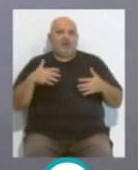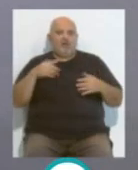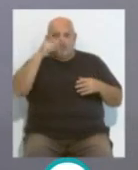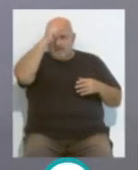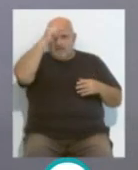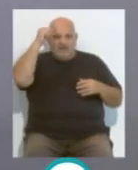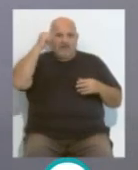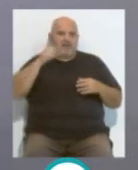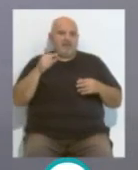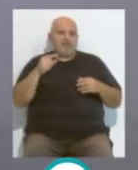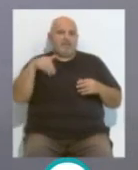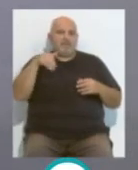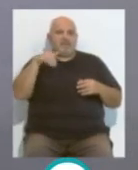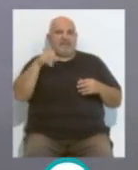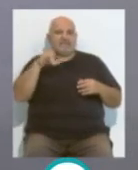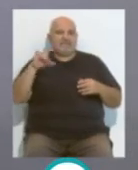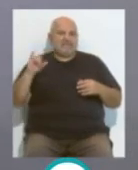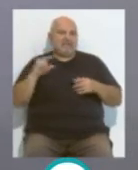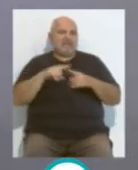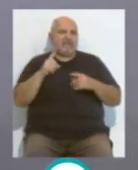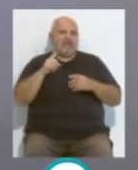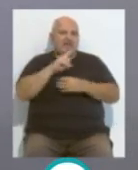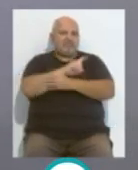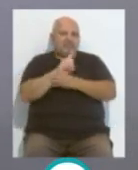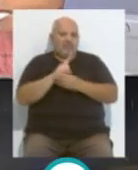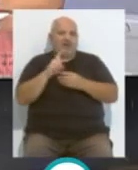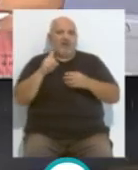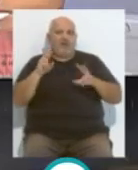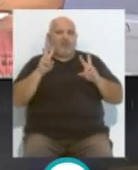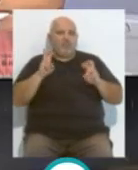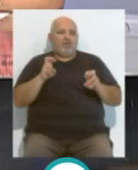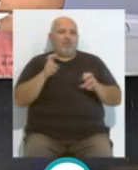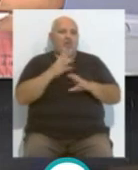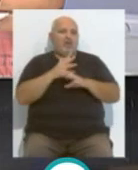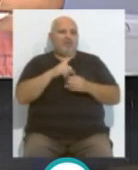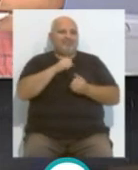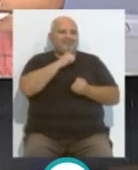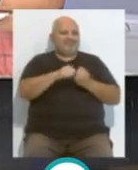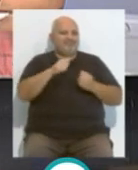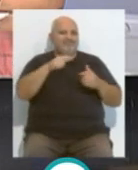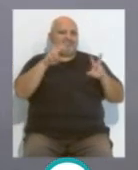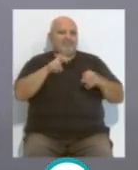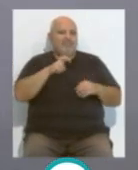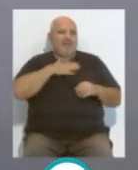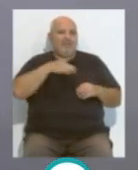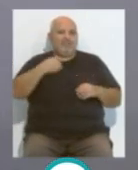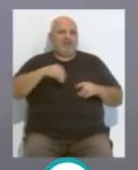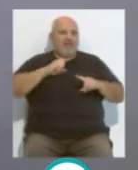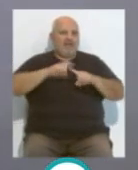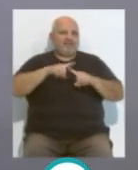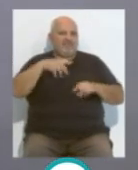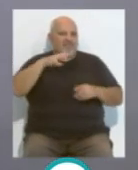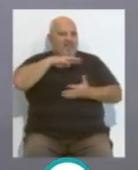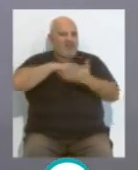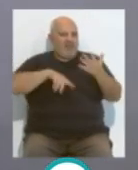la mentalidad un poco de Messi que estaba muy fastidiado a principios de temporada por la jugarreta que le había hecho Bartomeu y